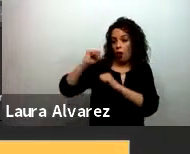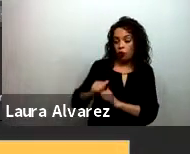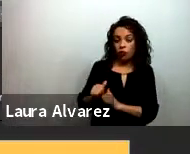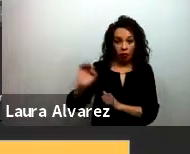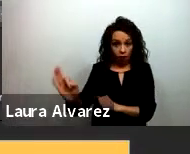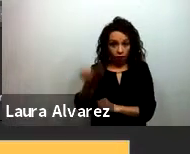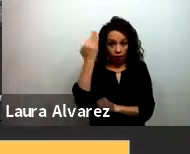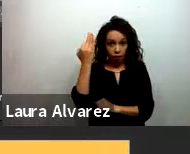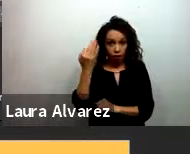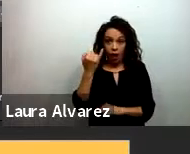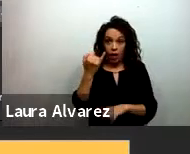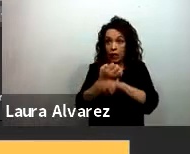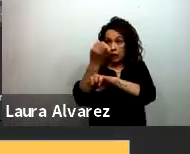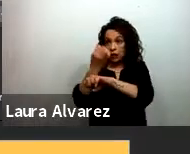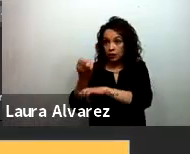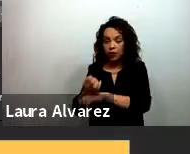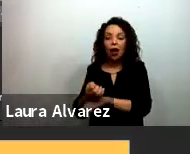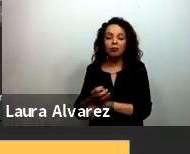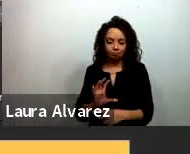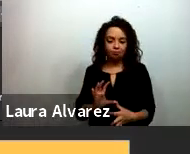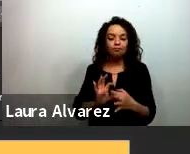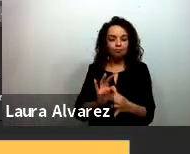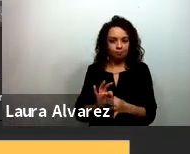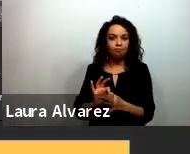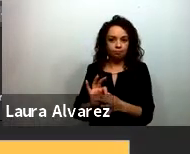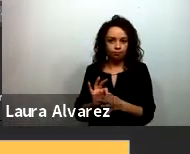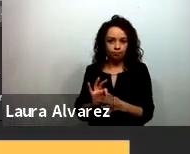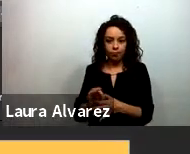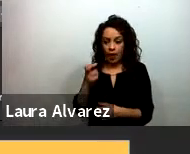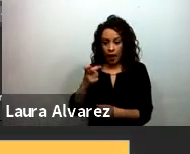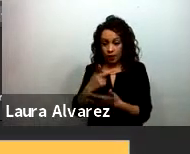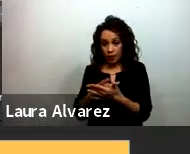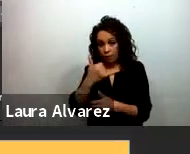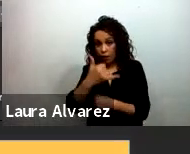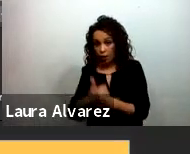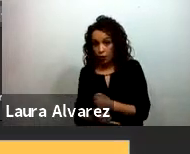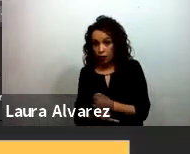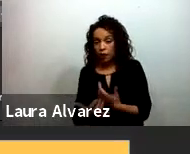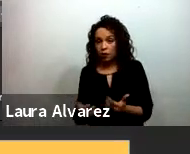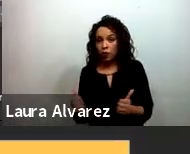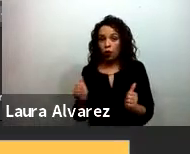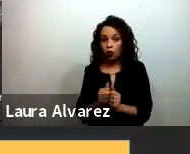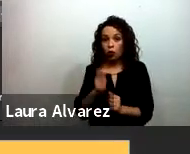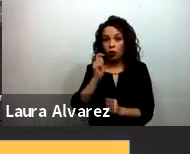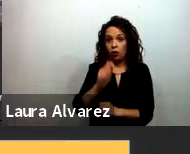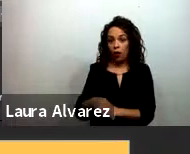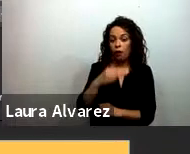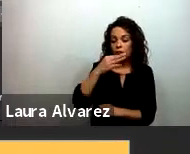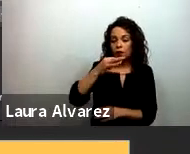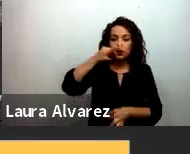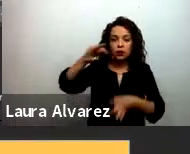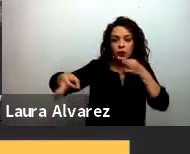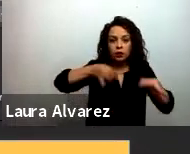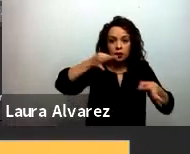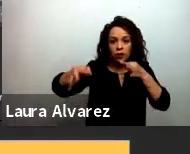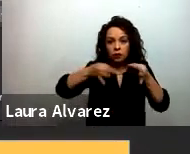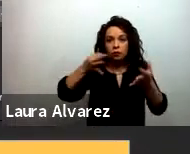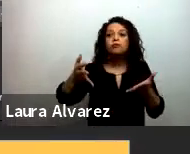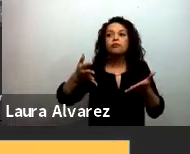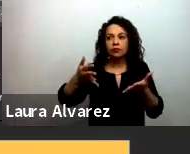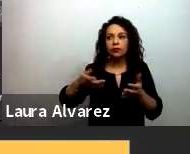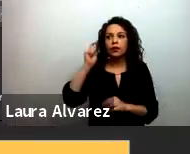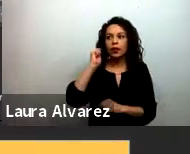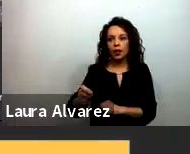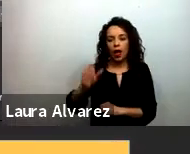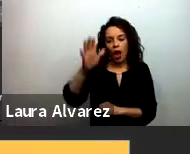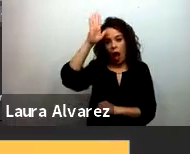estatal como está evolucionando este proyecto además de los mensajes de perifoneo vamos a formalizar un convenio de colaboración